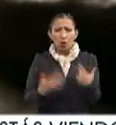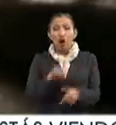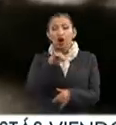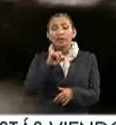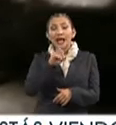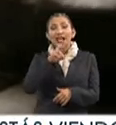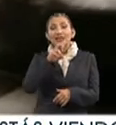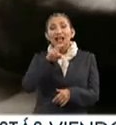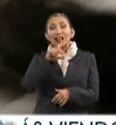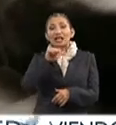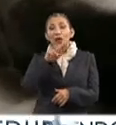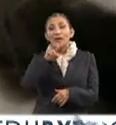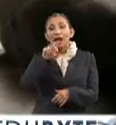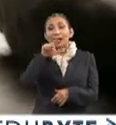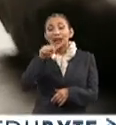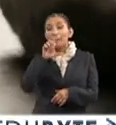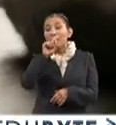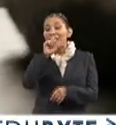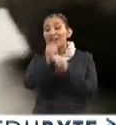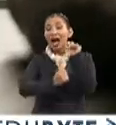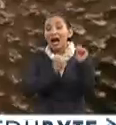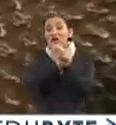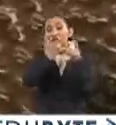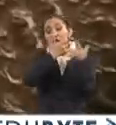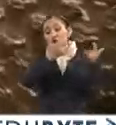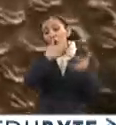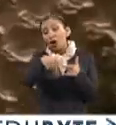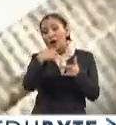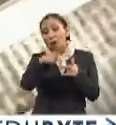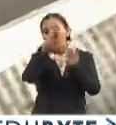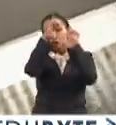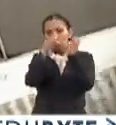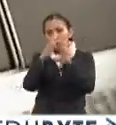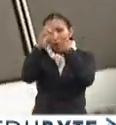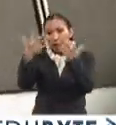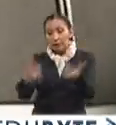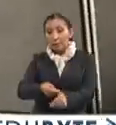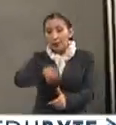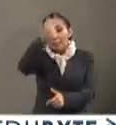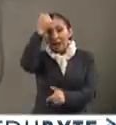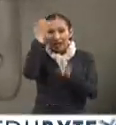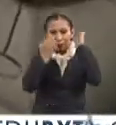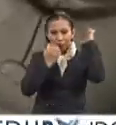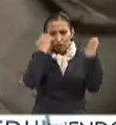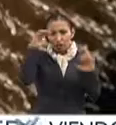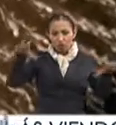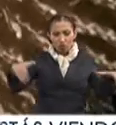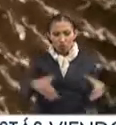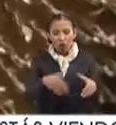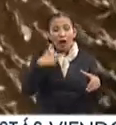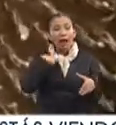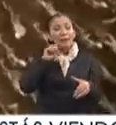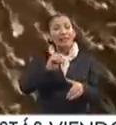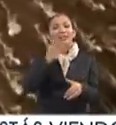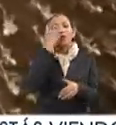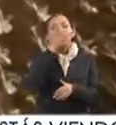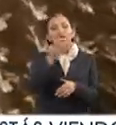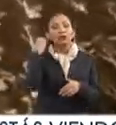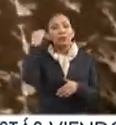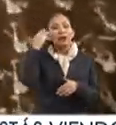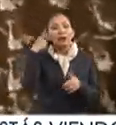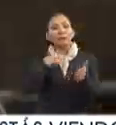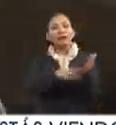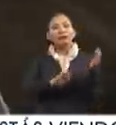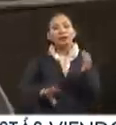José Rivelino Moreno Valle cumple 20 años de trayectoria como escultor. Su primera exposición colectiva fue el 24 de